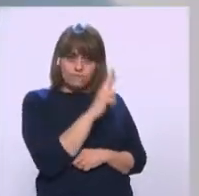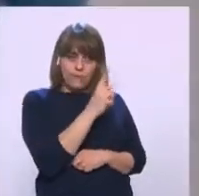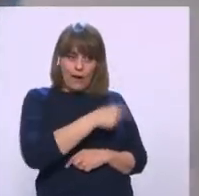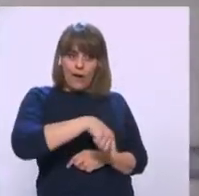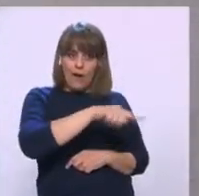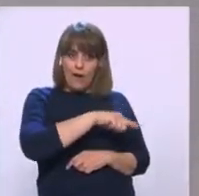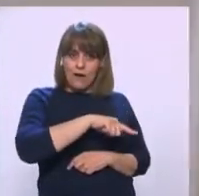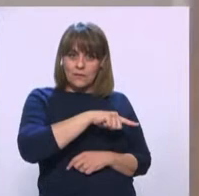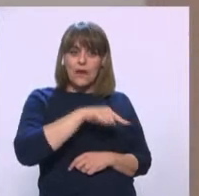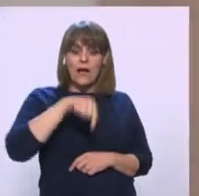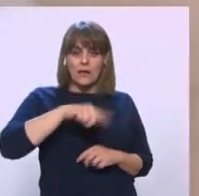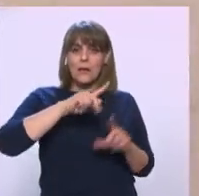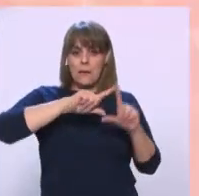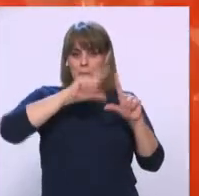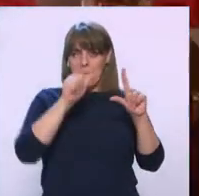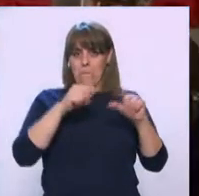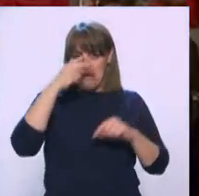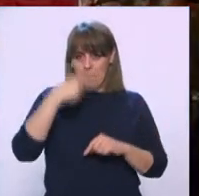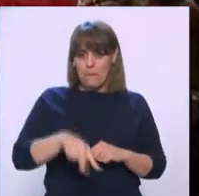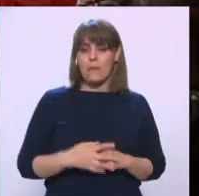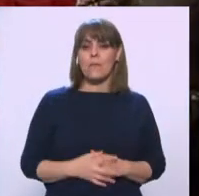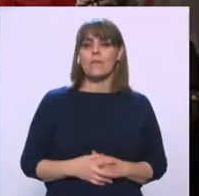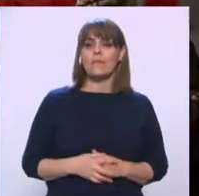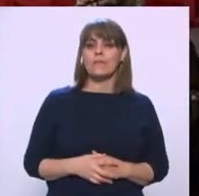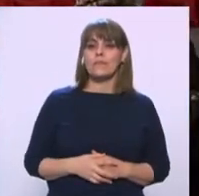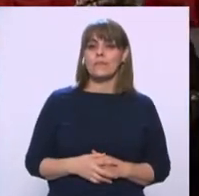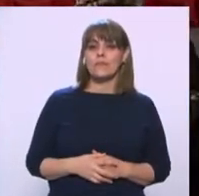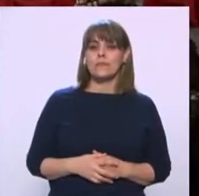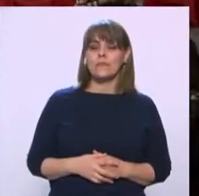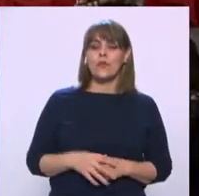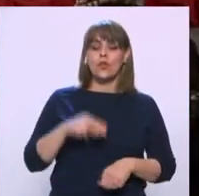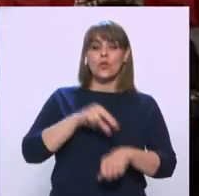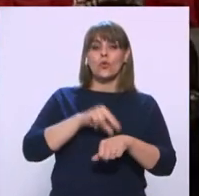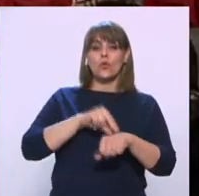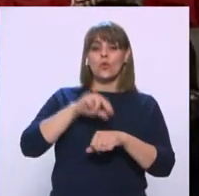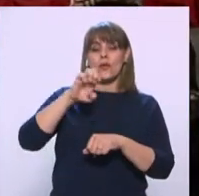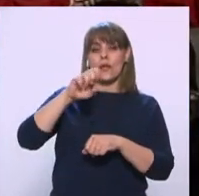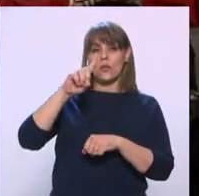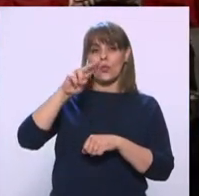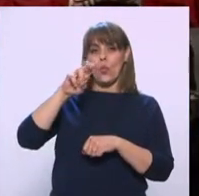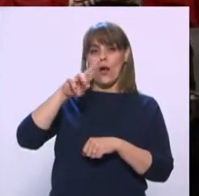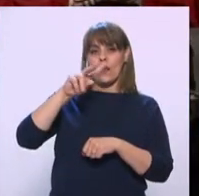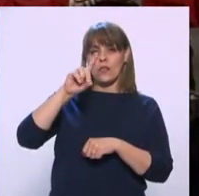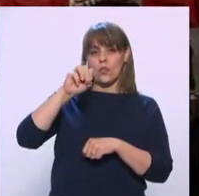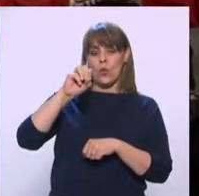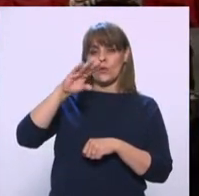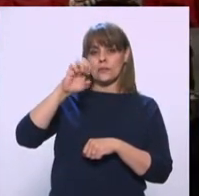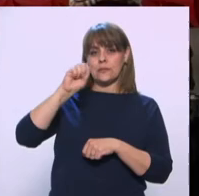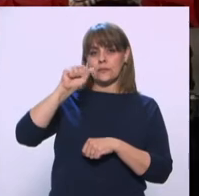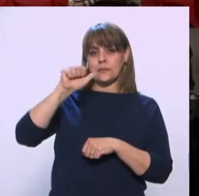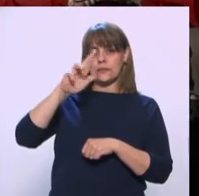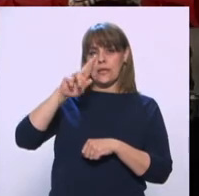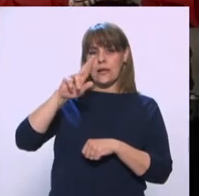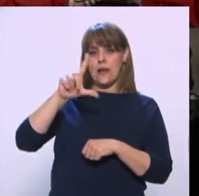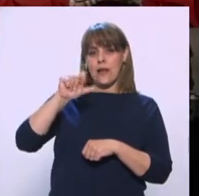de nuestro país. El doctor Eduardo César Lascano Ponce.